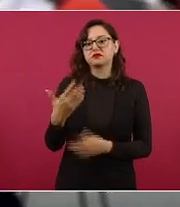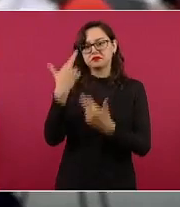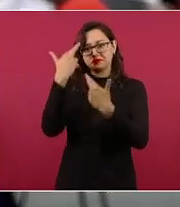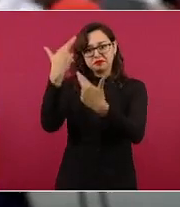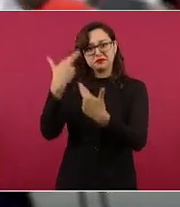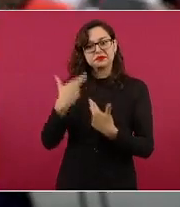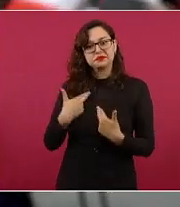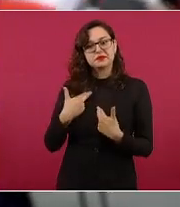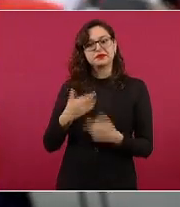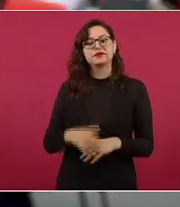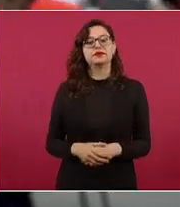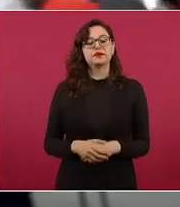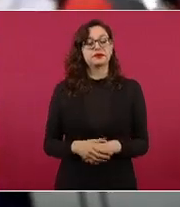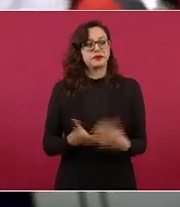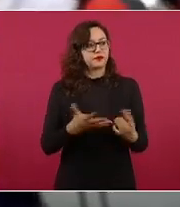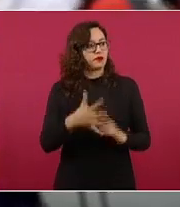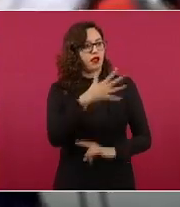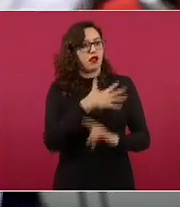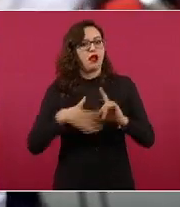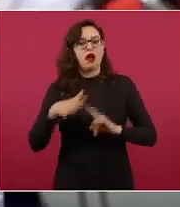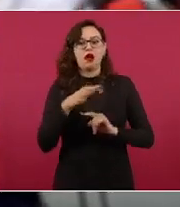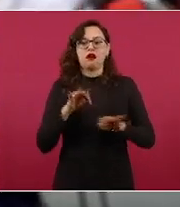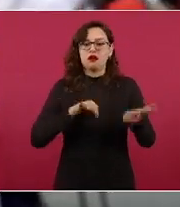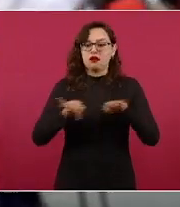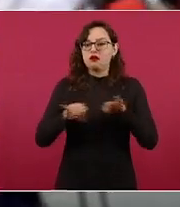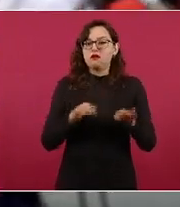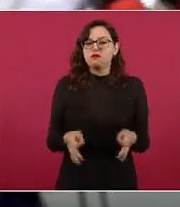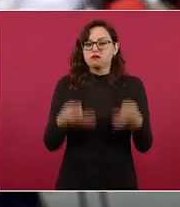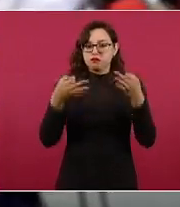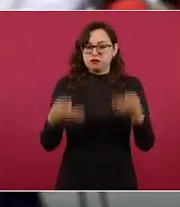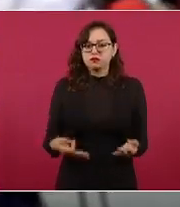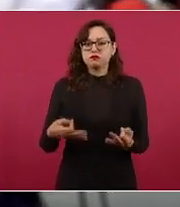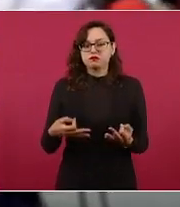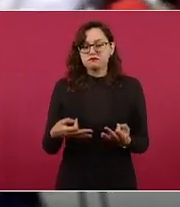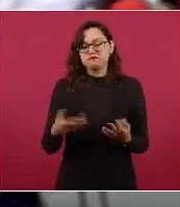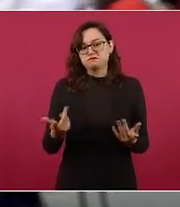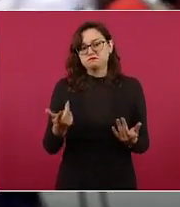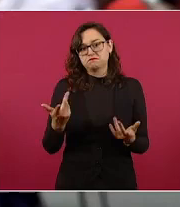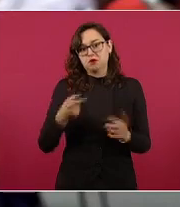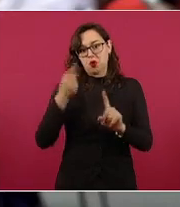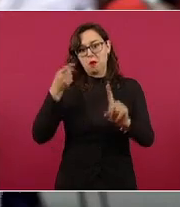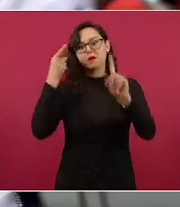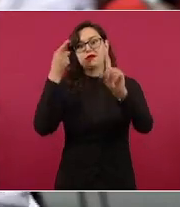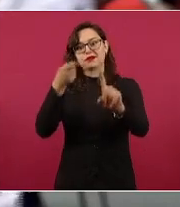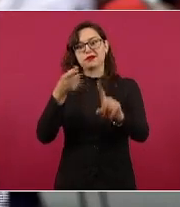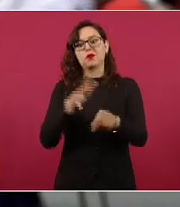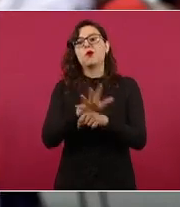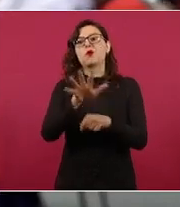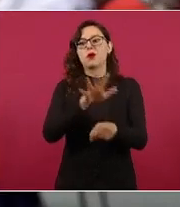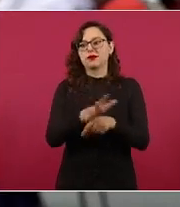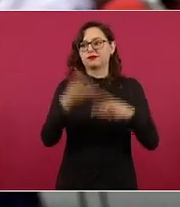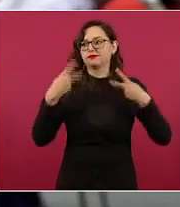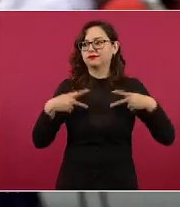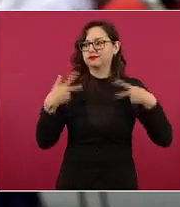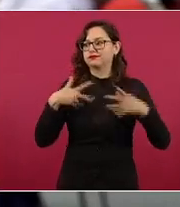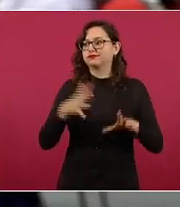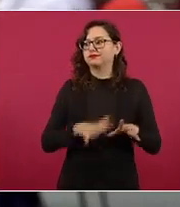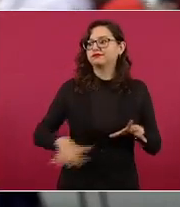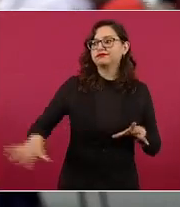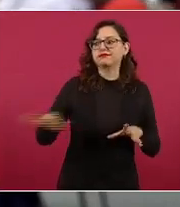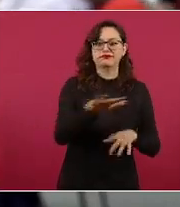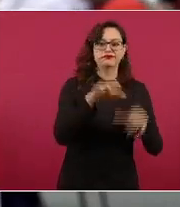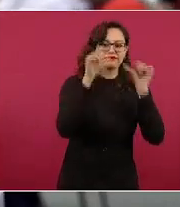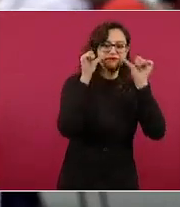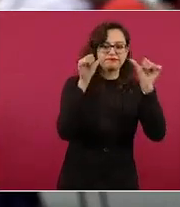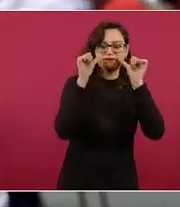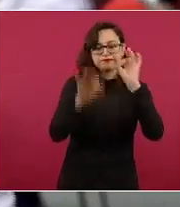unas condiciones dignas para poder realizar nuestra profesión, que a final de cuentas es el llegar a más gente y darle más